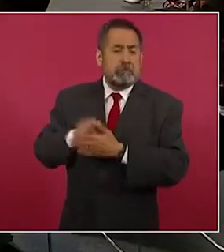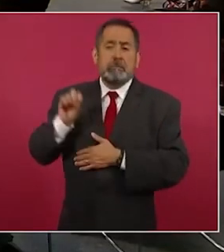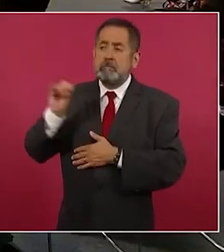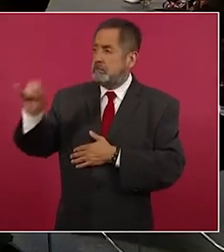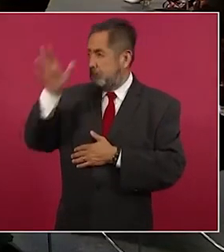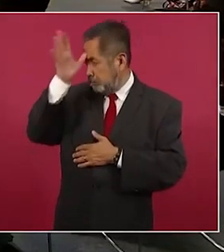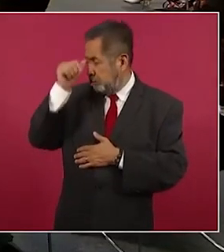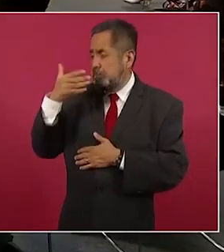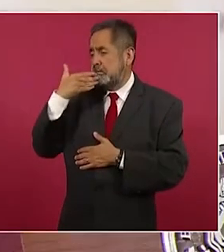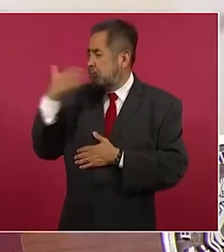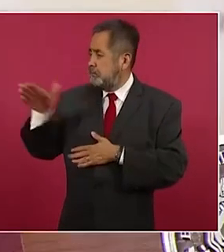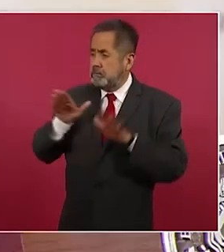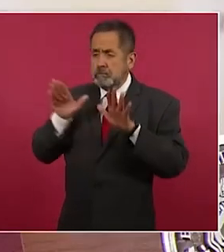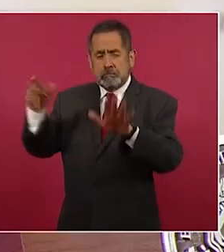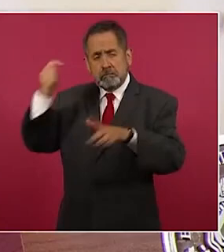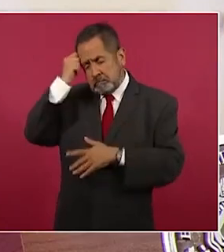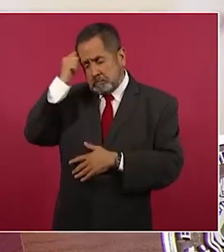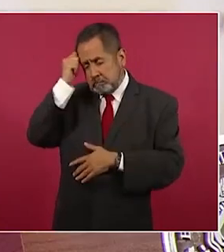maiciados,